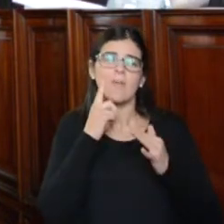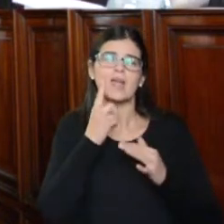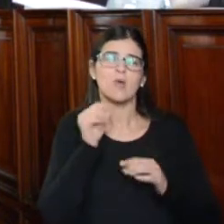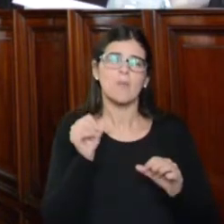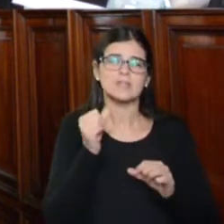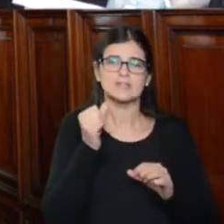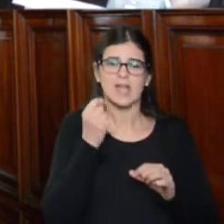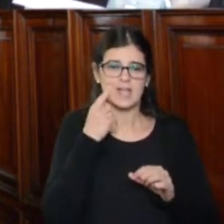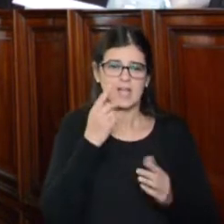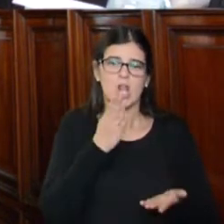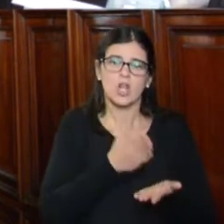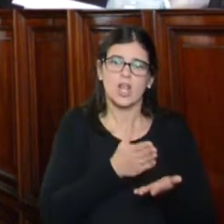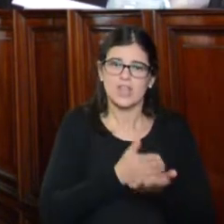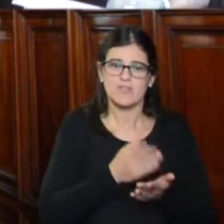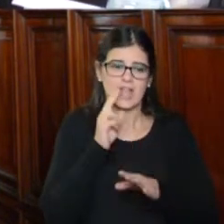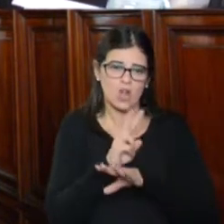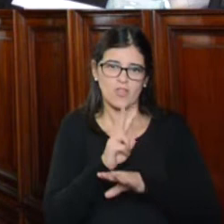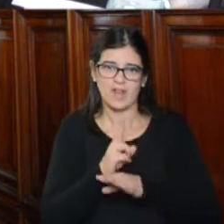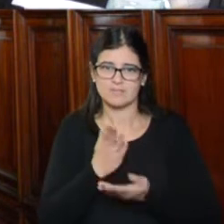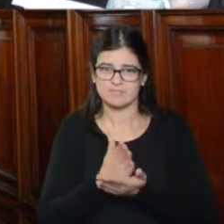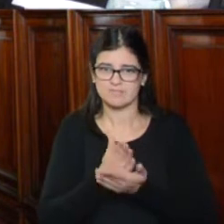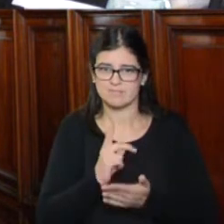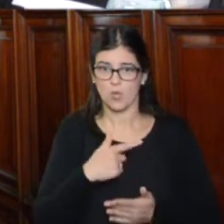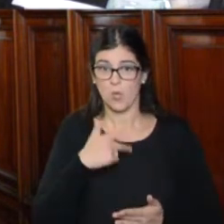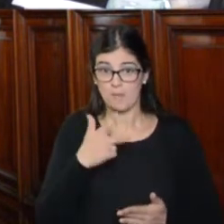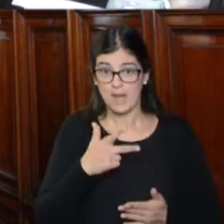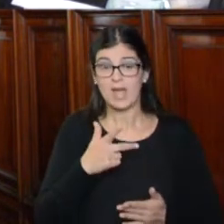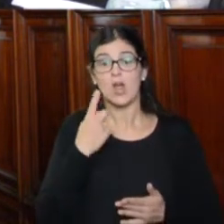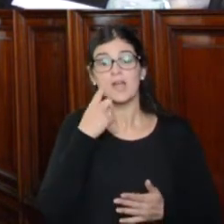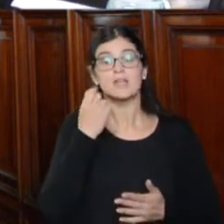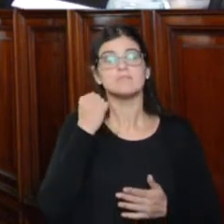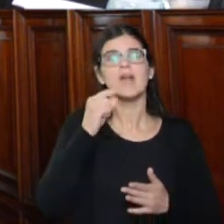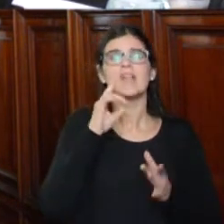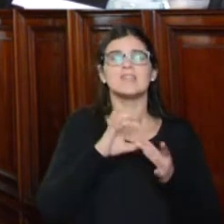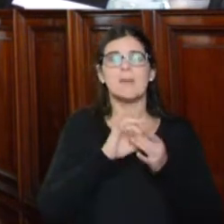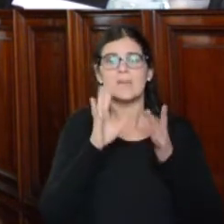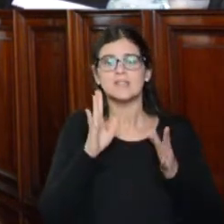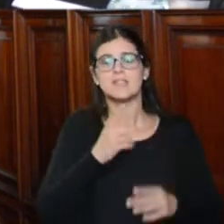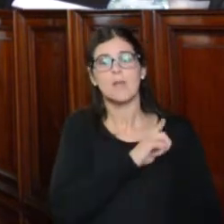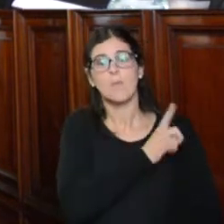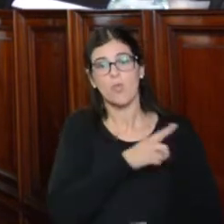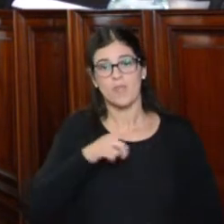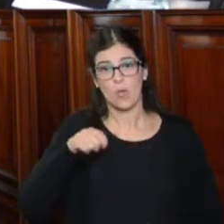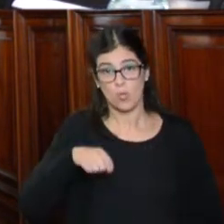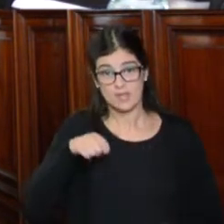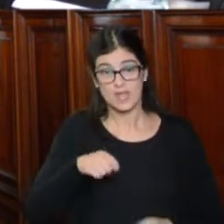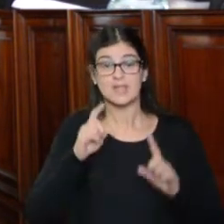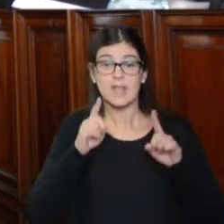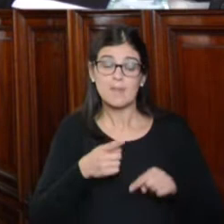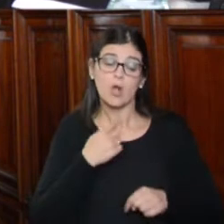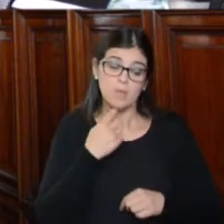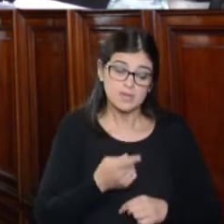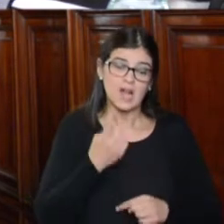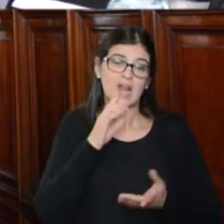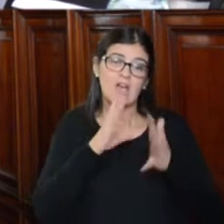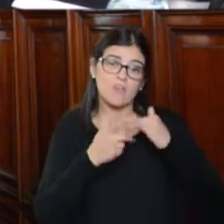la labor de los defensores de derechos humanos y a quebrantar la independencia del Poder Judicial, así como a debilitar los